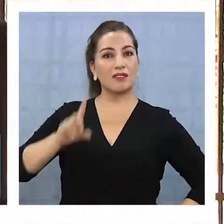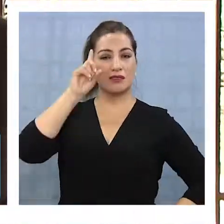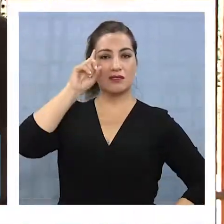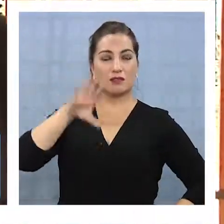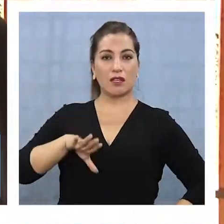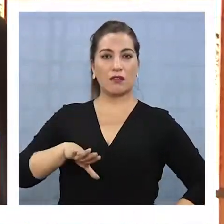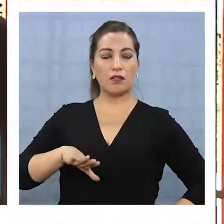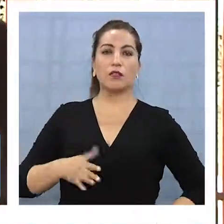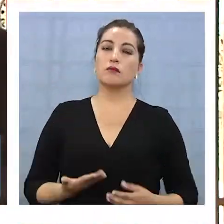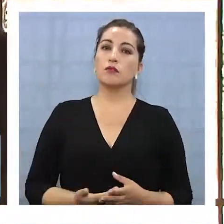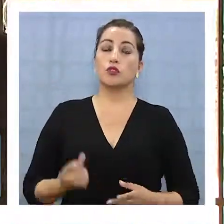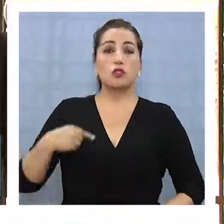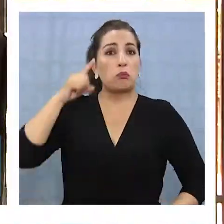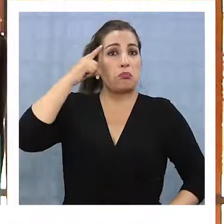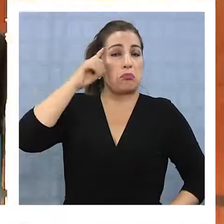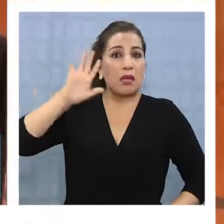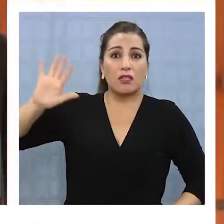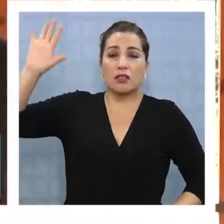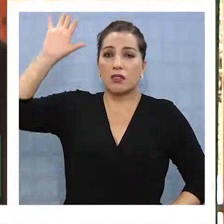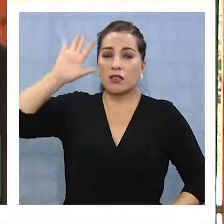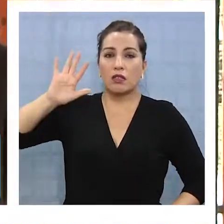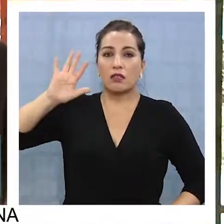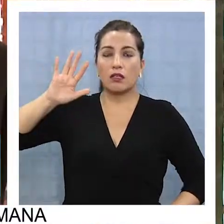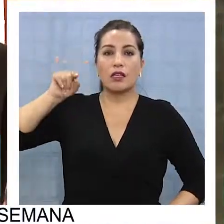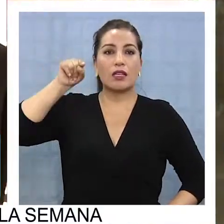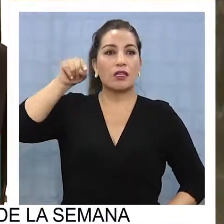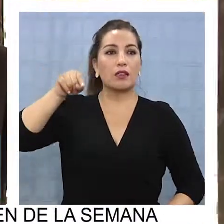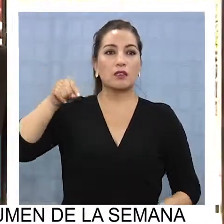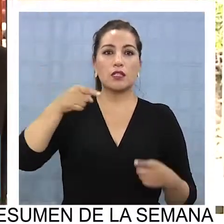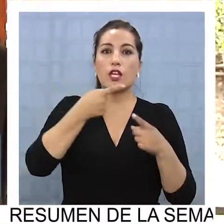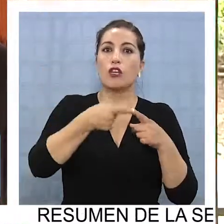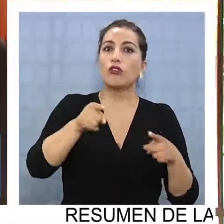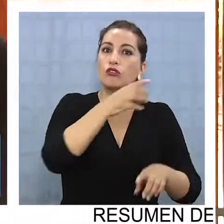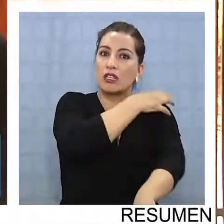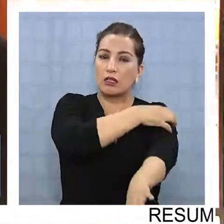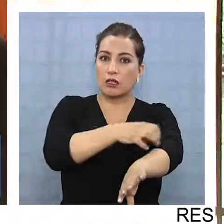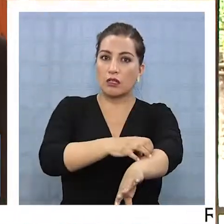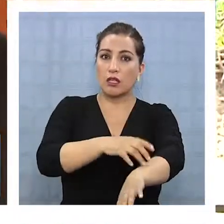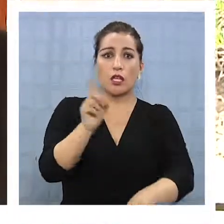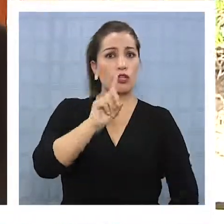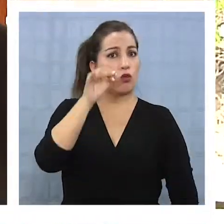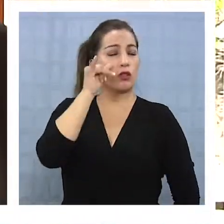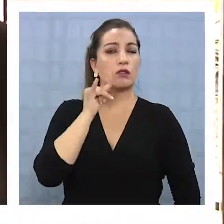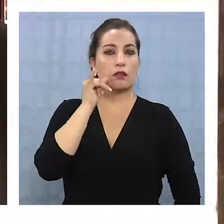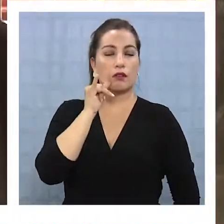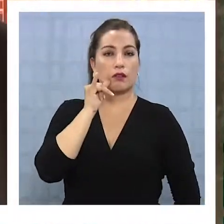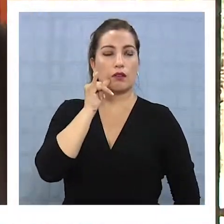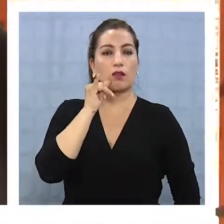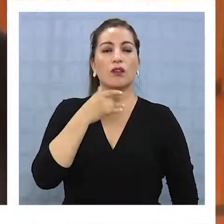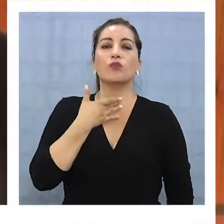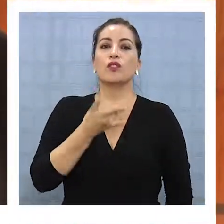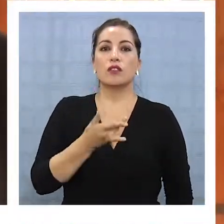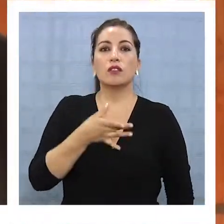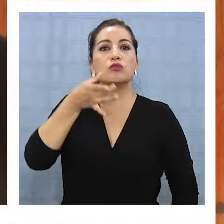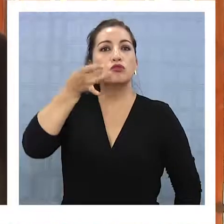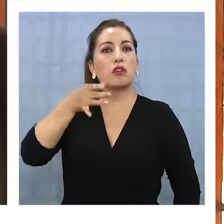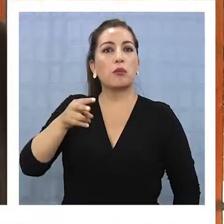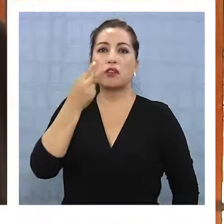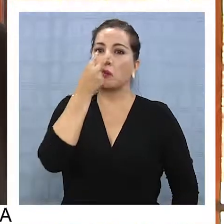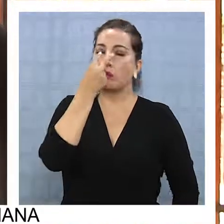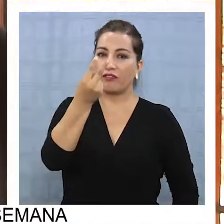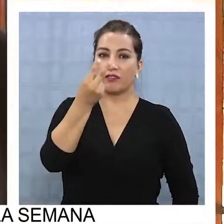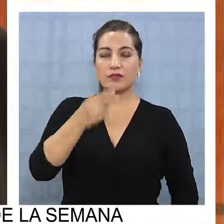propaganda. Me imagino que la han focalizado en otras regiones del país y no en esta. Porque solo hemos visto